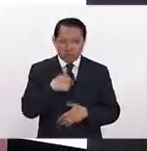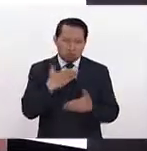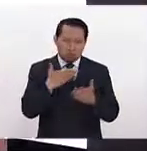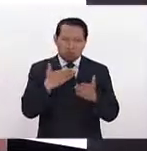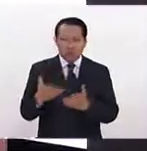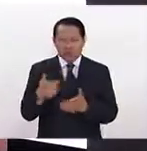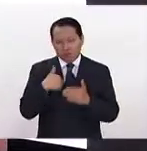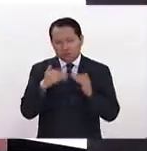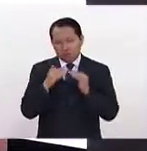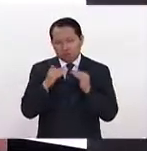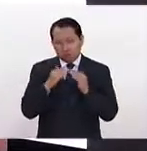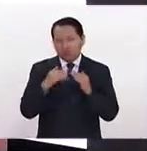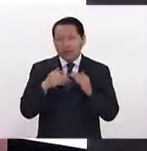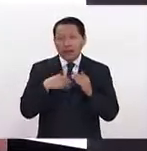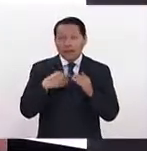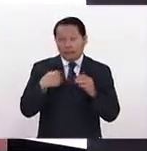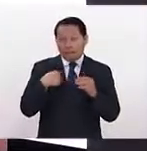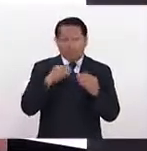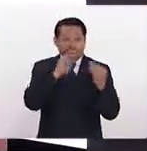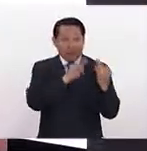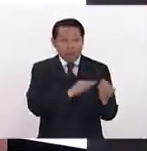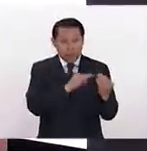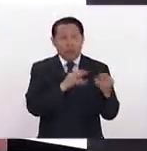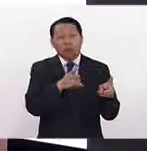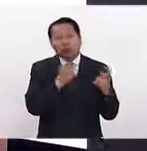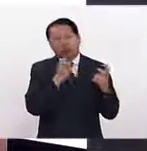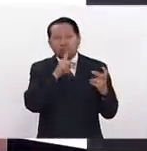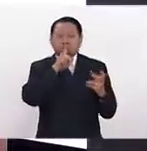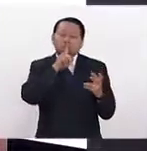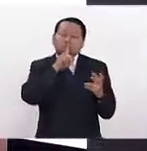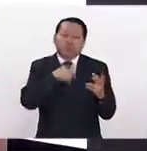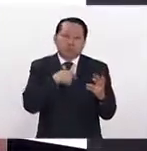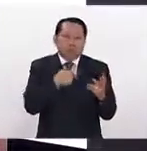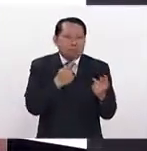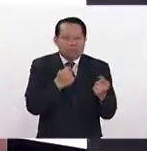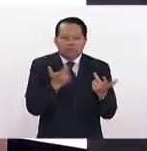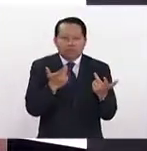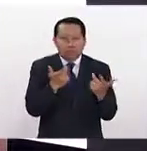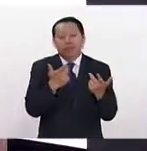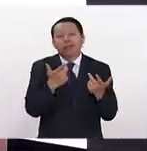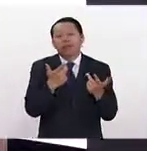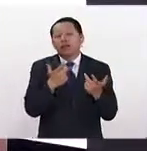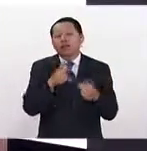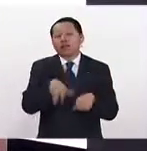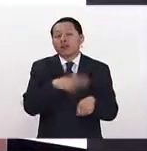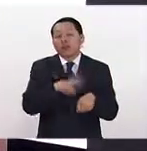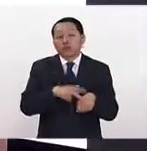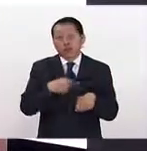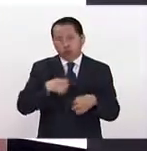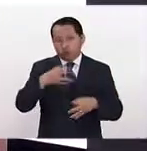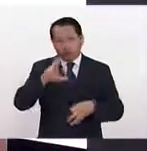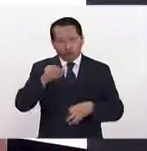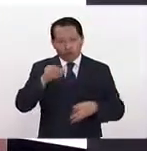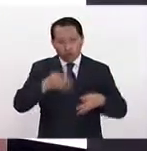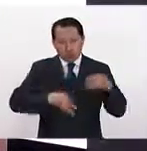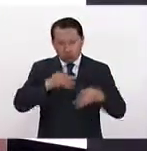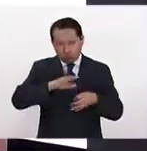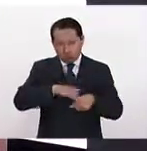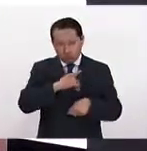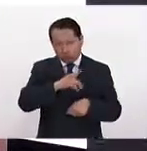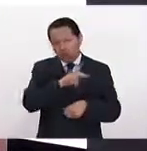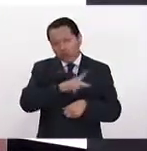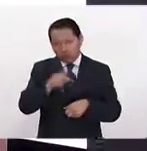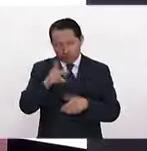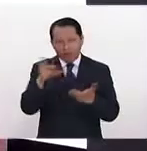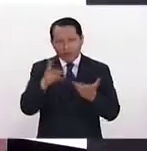asaltaron al vecino, pero yo qué, me importa. Y eso también, que es una coraza natural, ¿eh? Yo no estoy juzgando, porque todos lo hacemos,